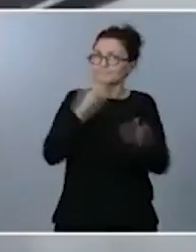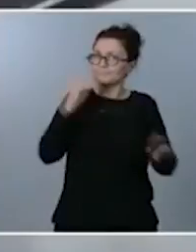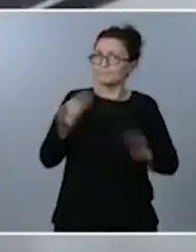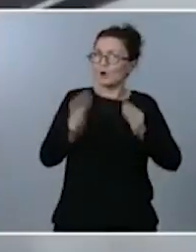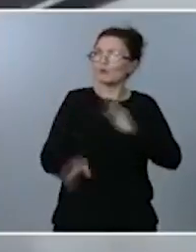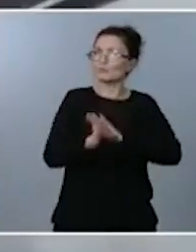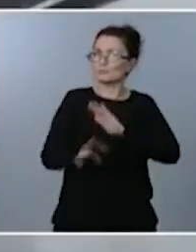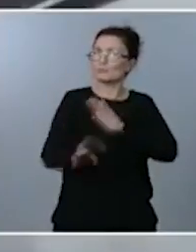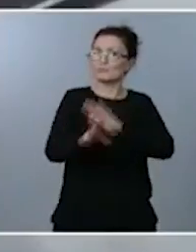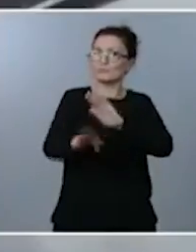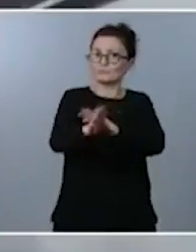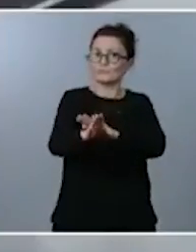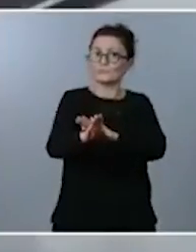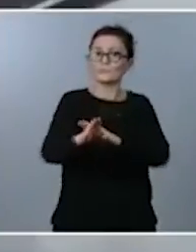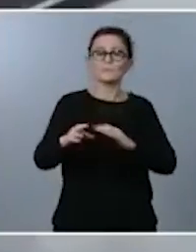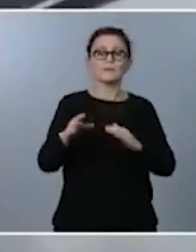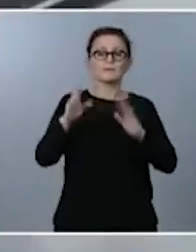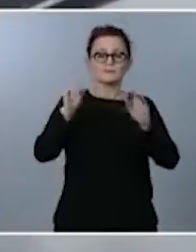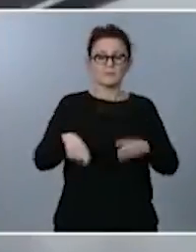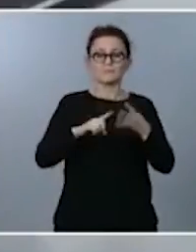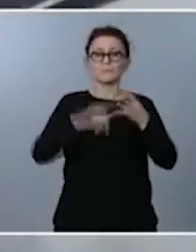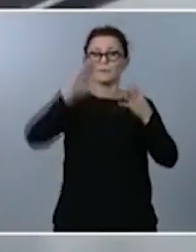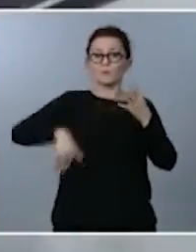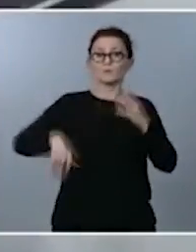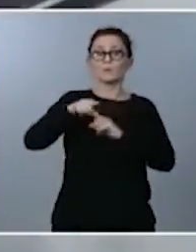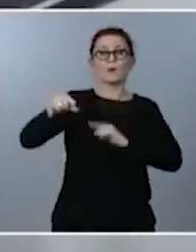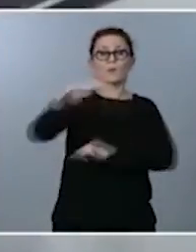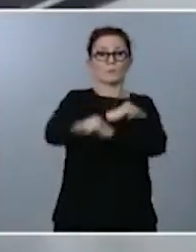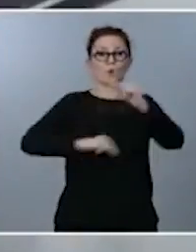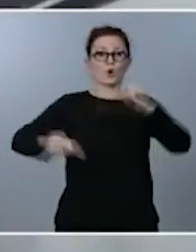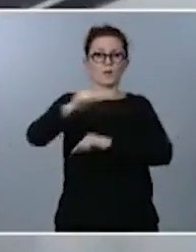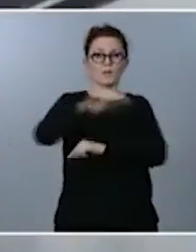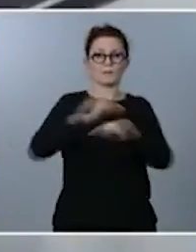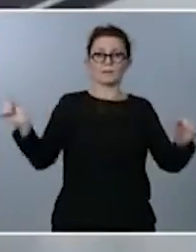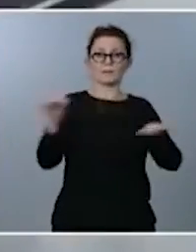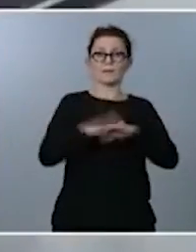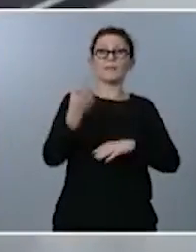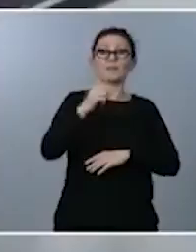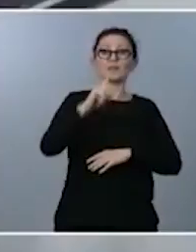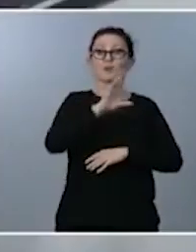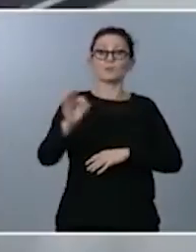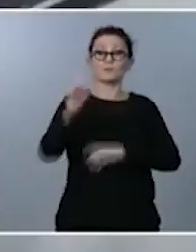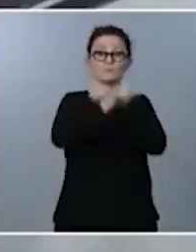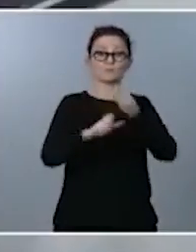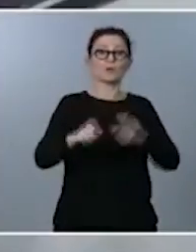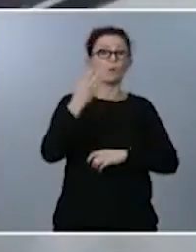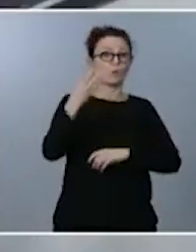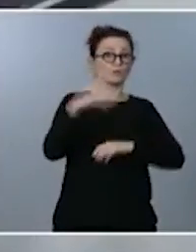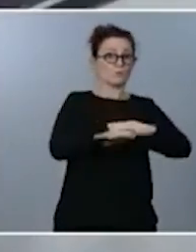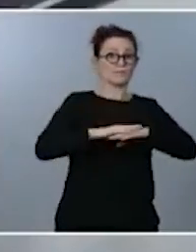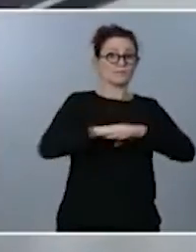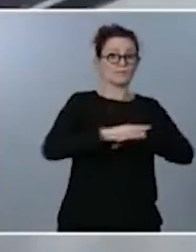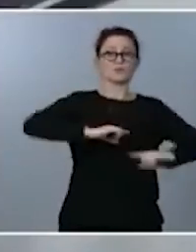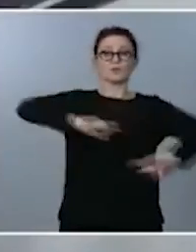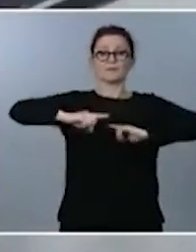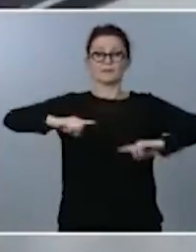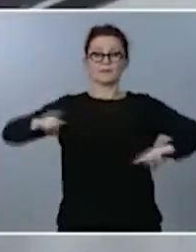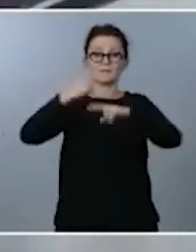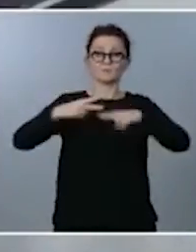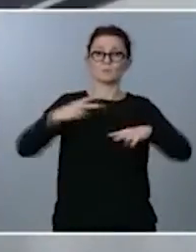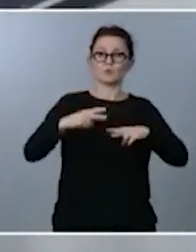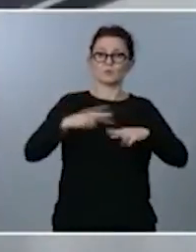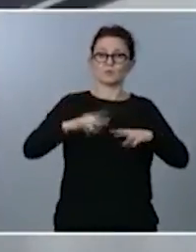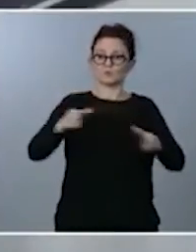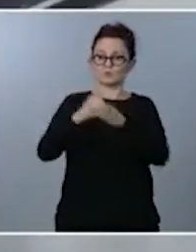último está generando bastante polémica sobre todo en las redes ayer hubo una reunión de 150 personas cuatro ministros dirigentes políticos de todos los partidos en un